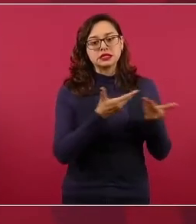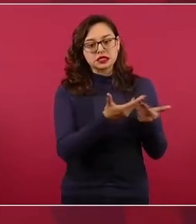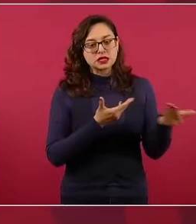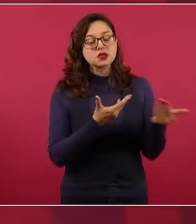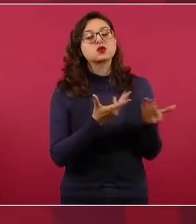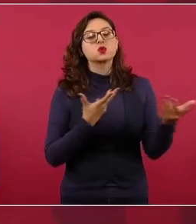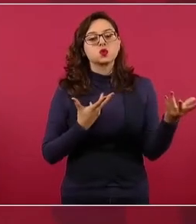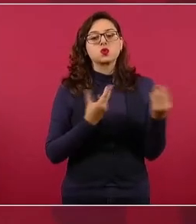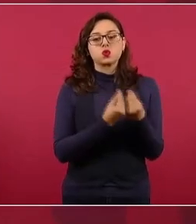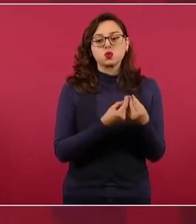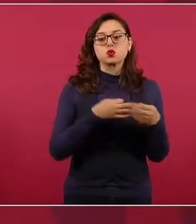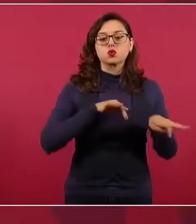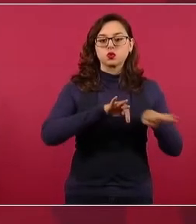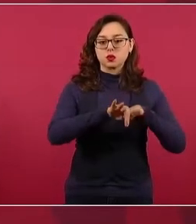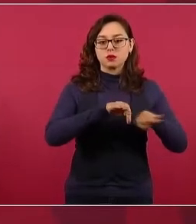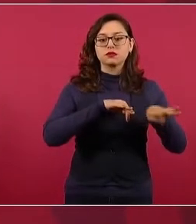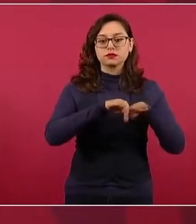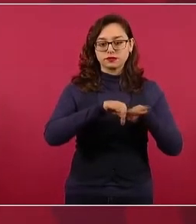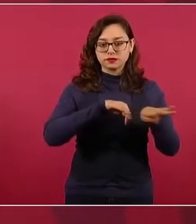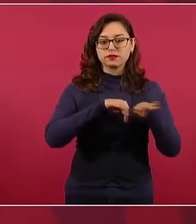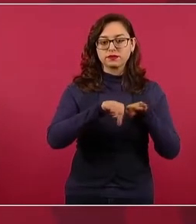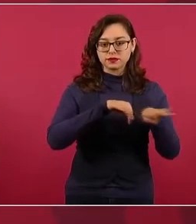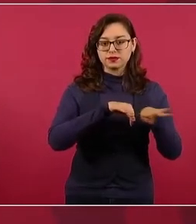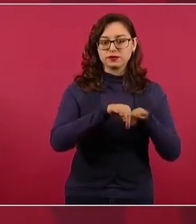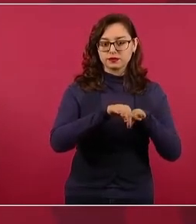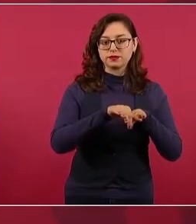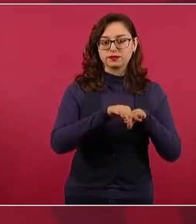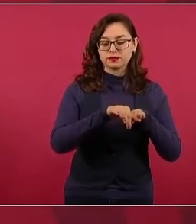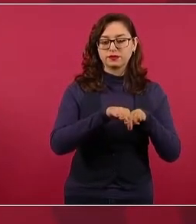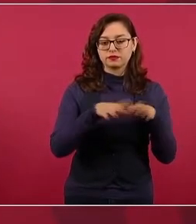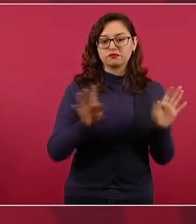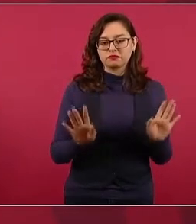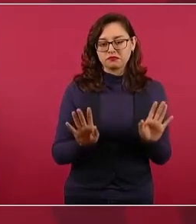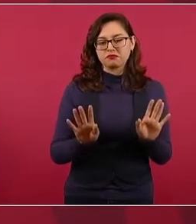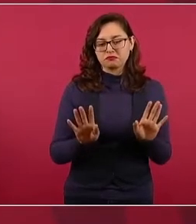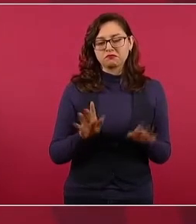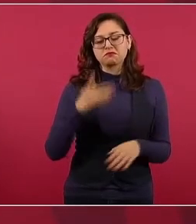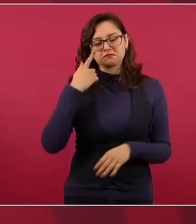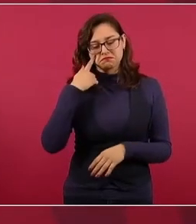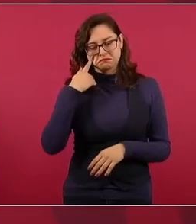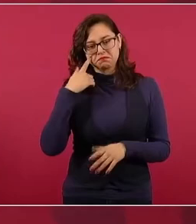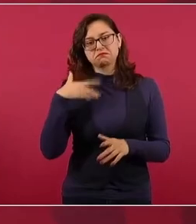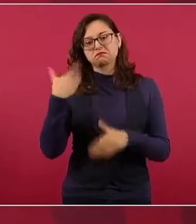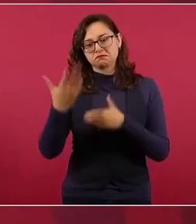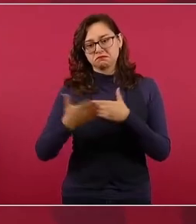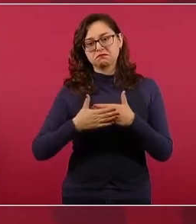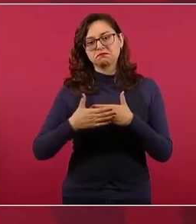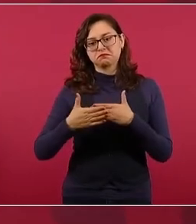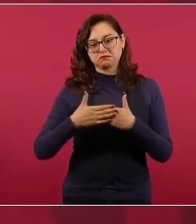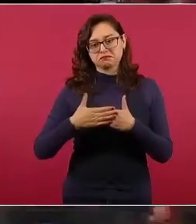que vamos a hacer en su momento,